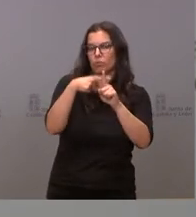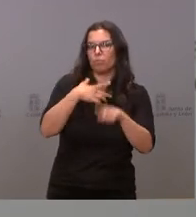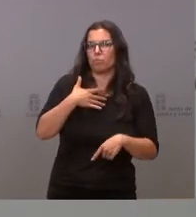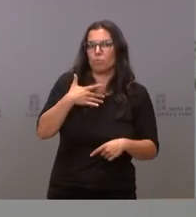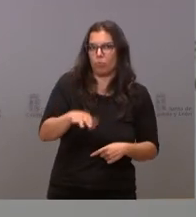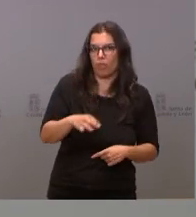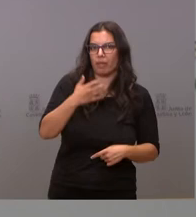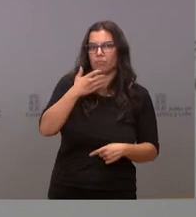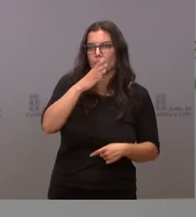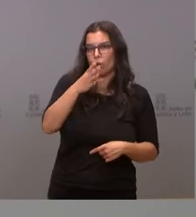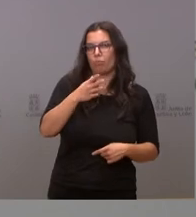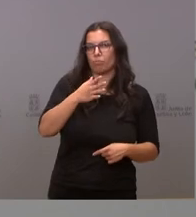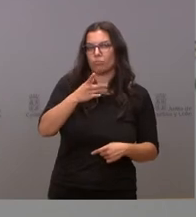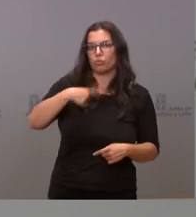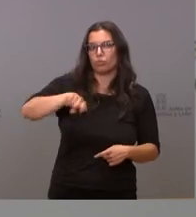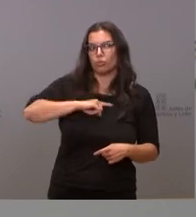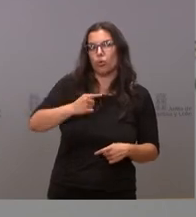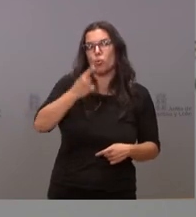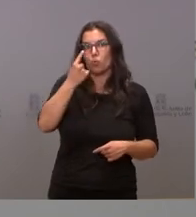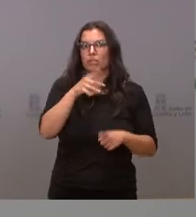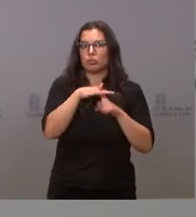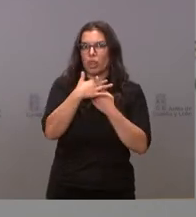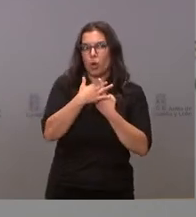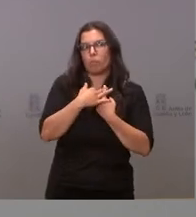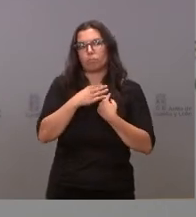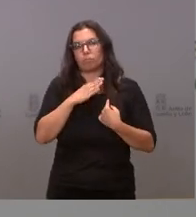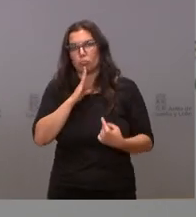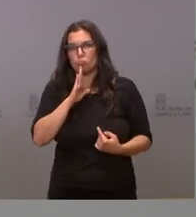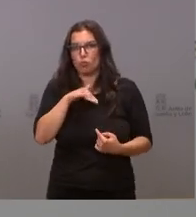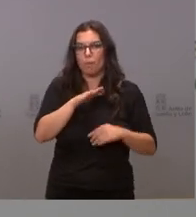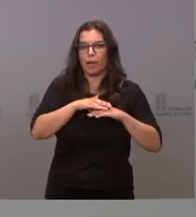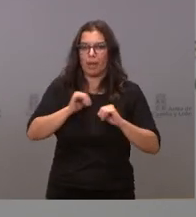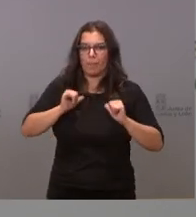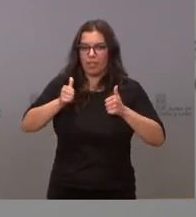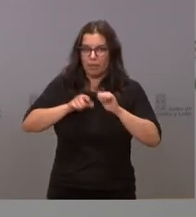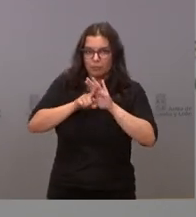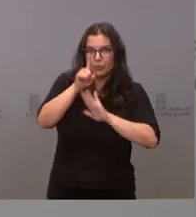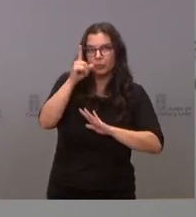una de las comunidades autónomas que estamos mejor posicionados para afrontar esa recuperación.